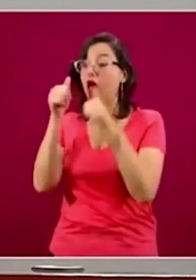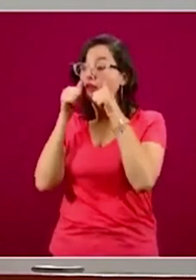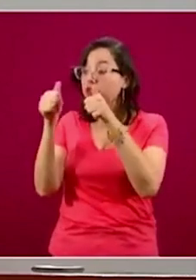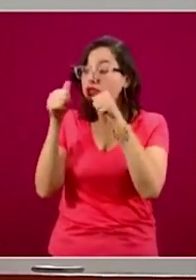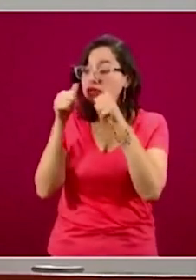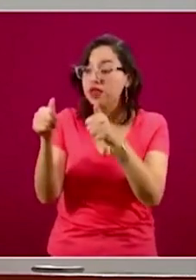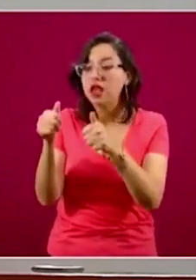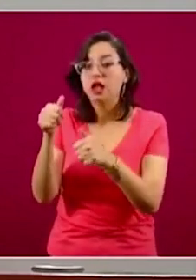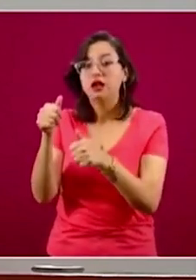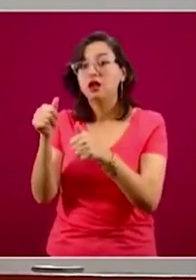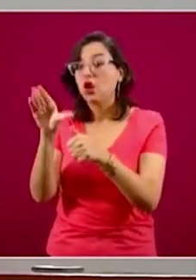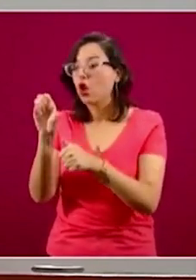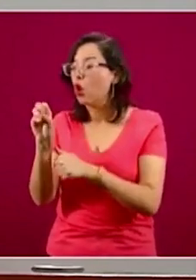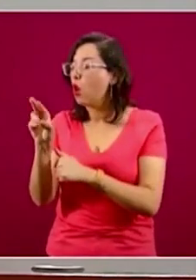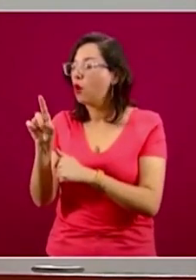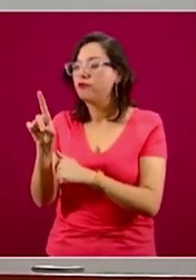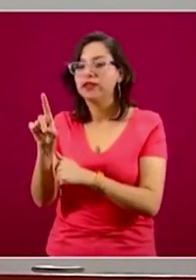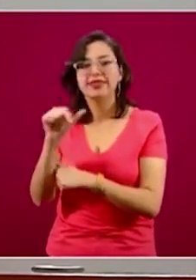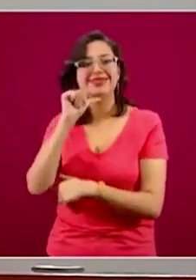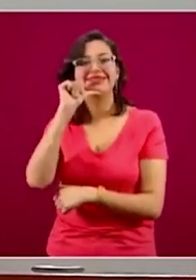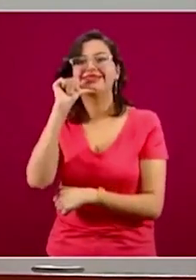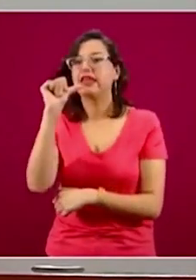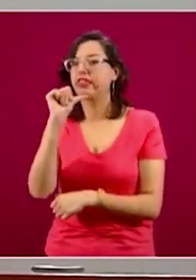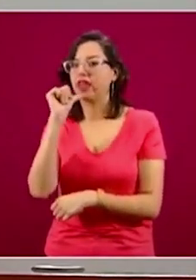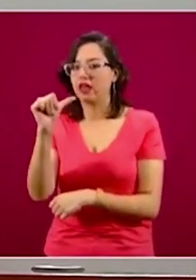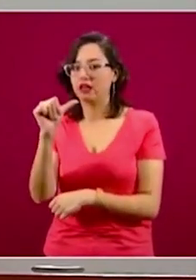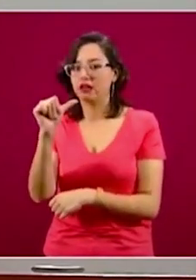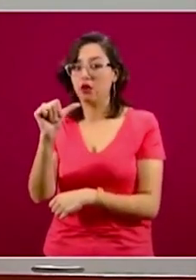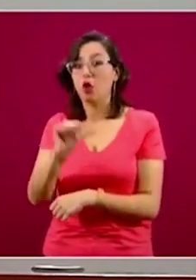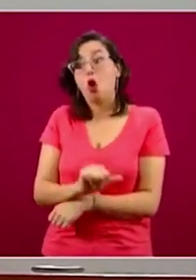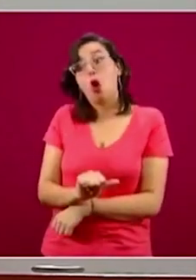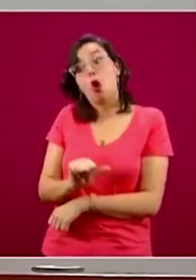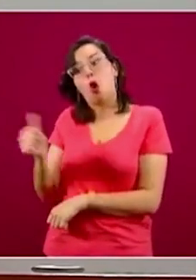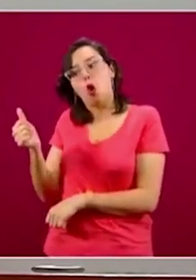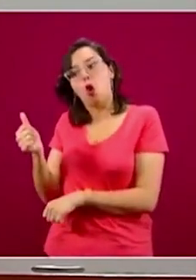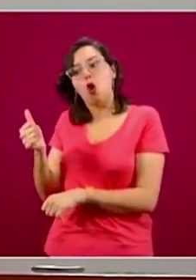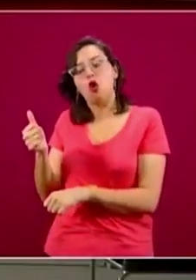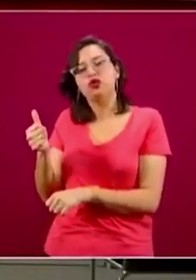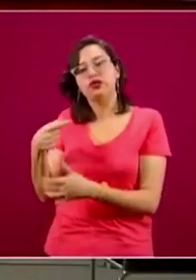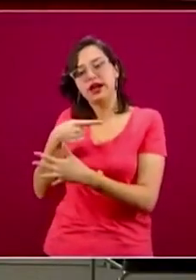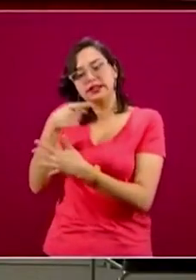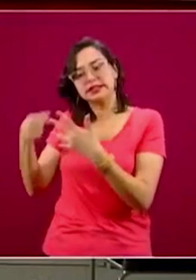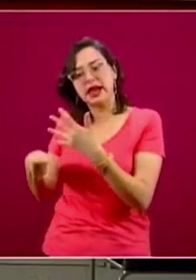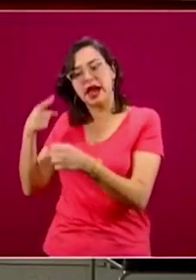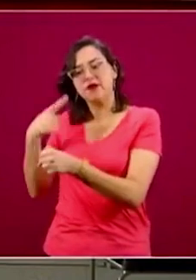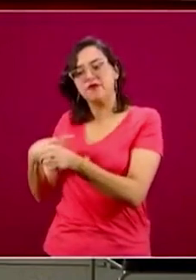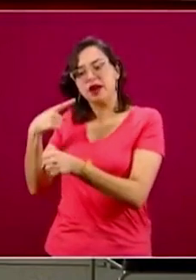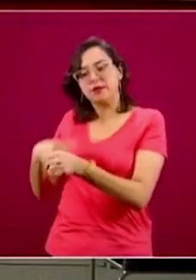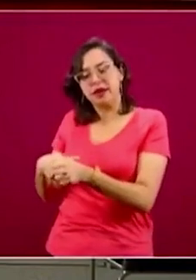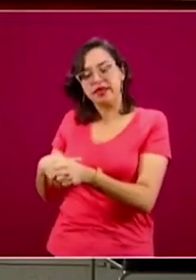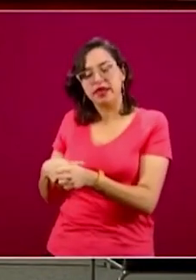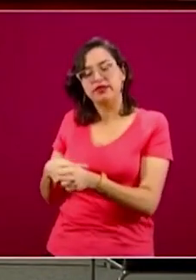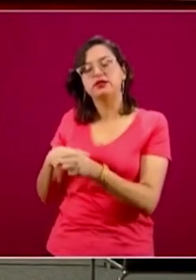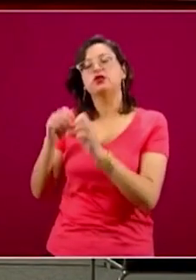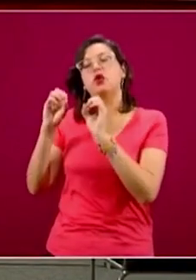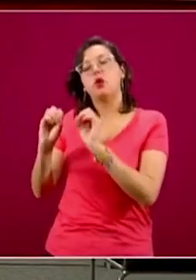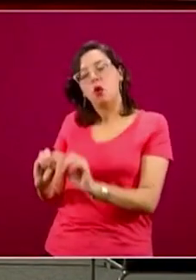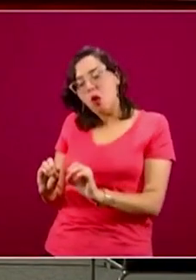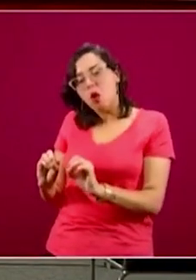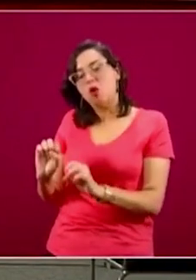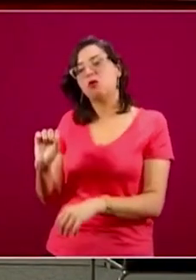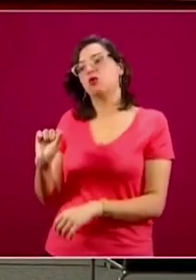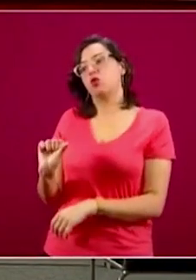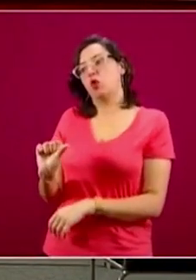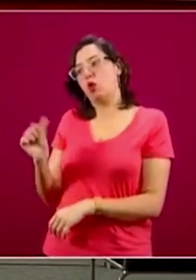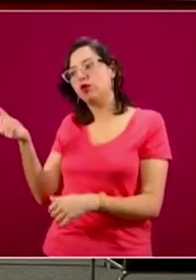Son seis condiciones clínicas o seis procedimientos, no voy a recordar en este momento cada uno de ellos, pero incluye la atención del